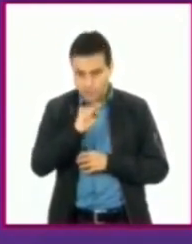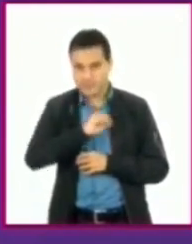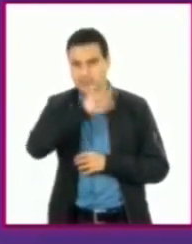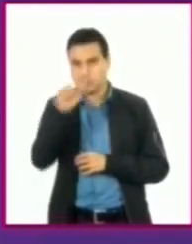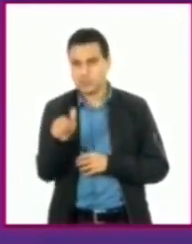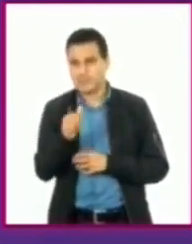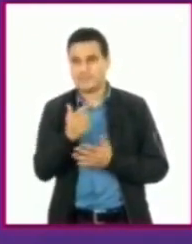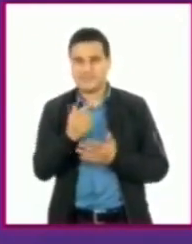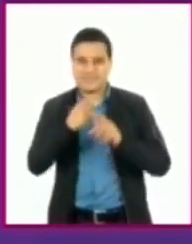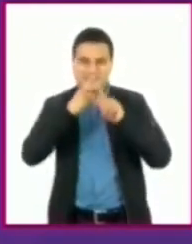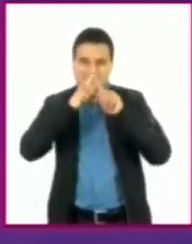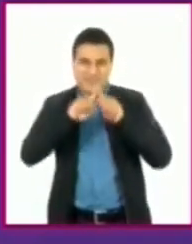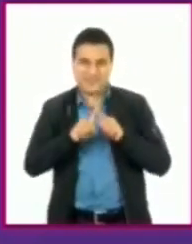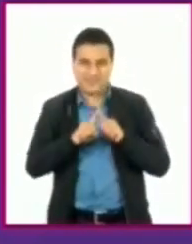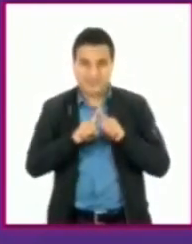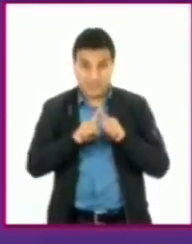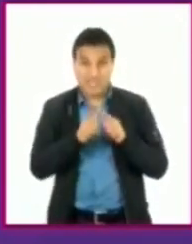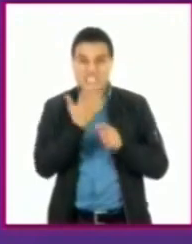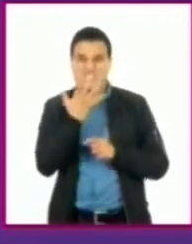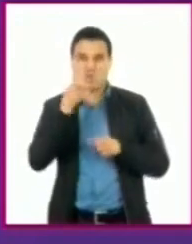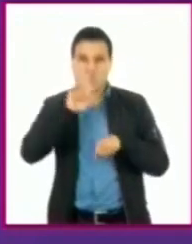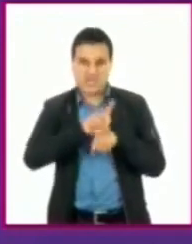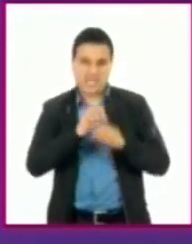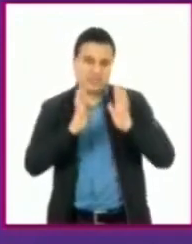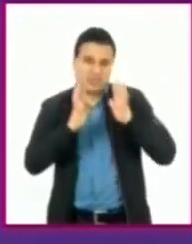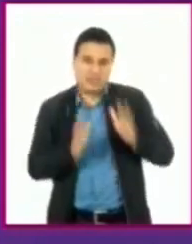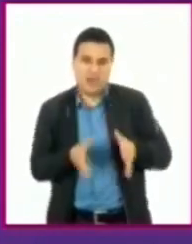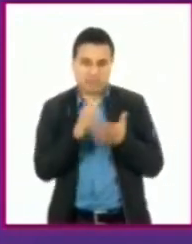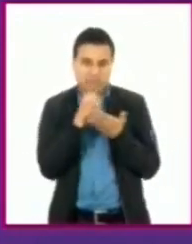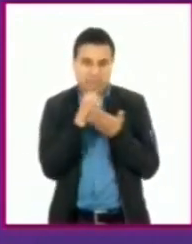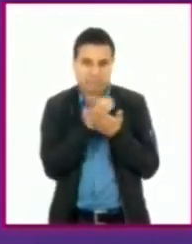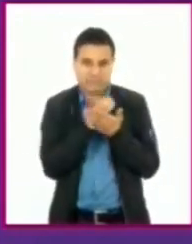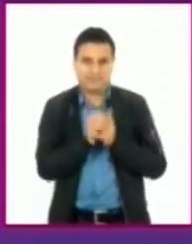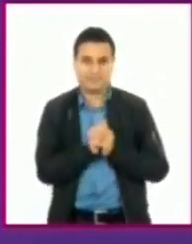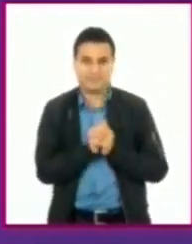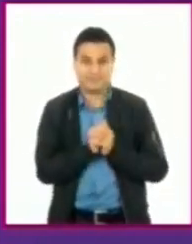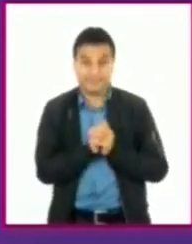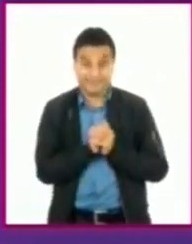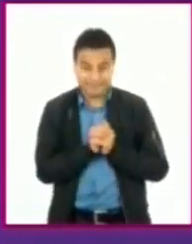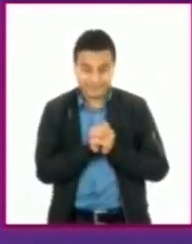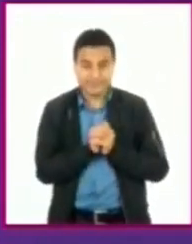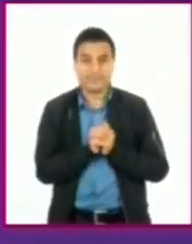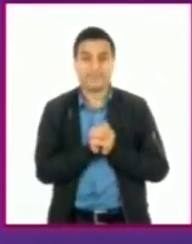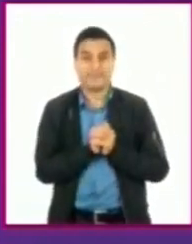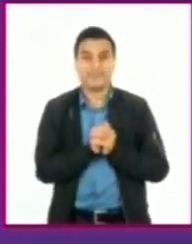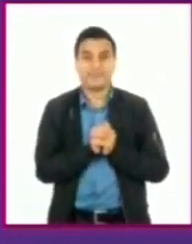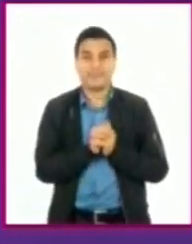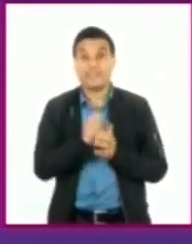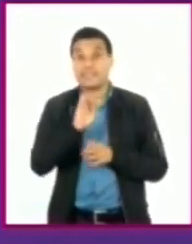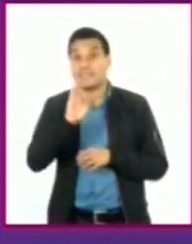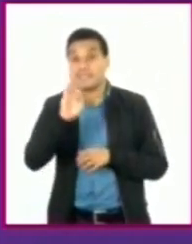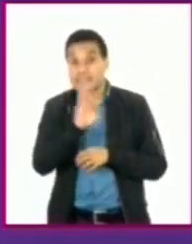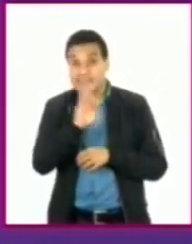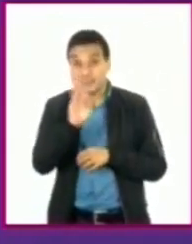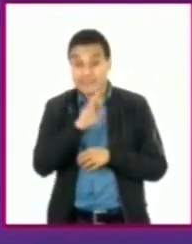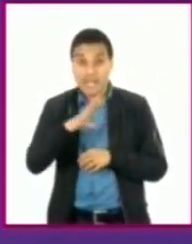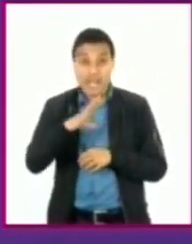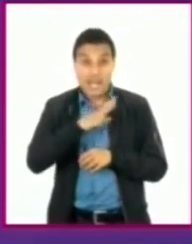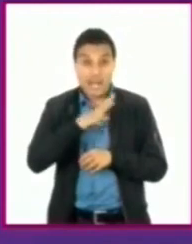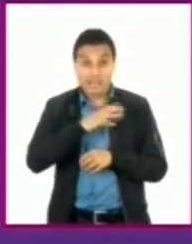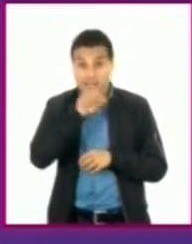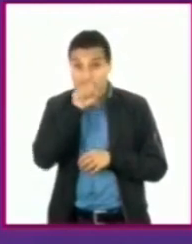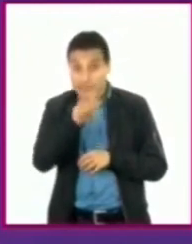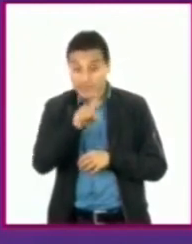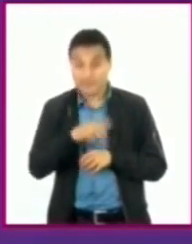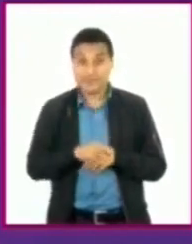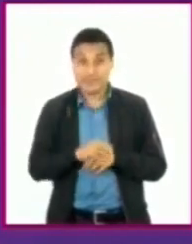debe estar recuperado de un cuadro gripal común. Ya cuando se anexa, por ejemplo, alguna bacteria o ya empiezan a ser cuadros